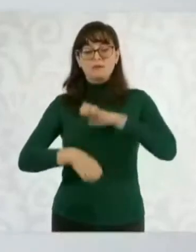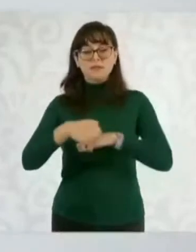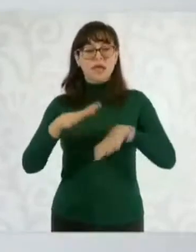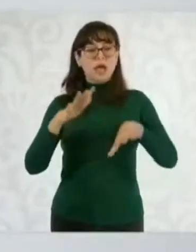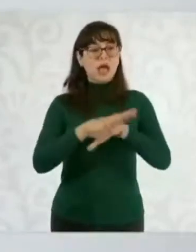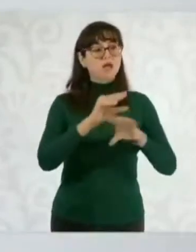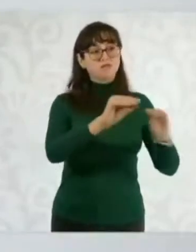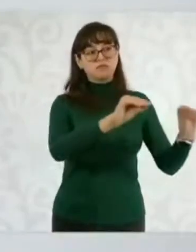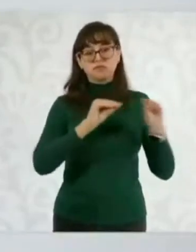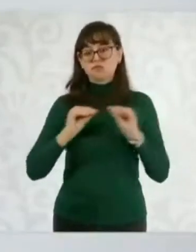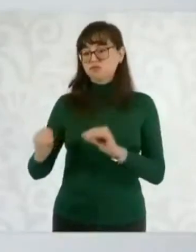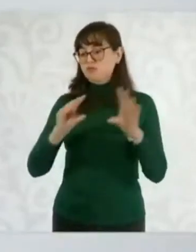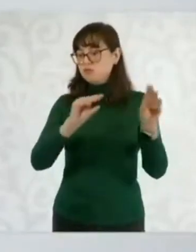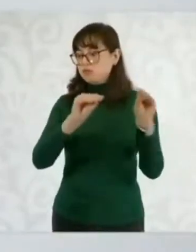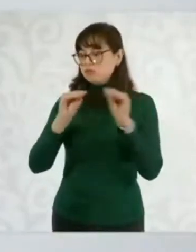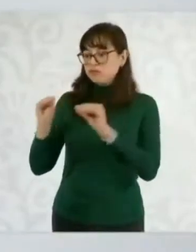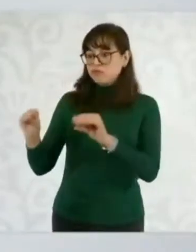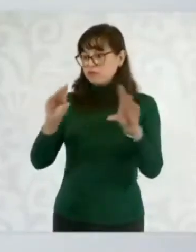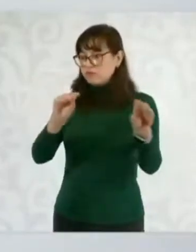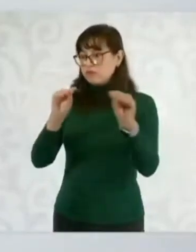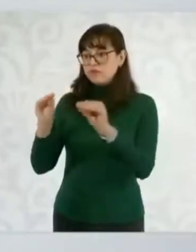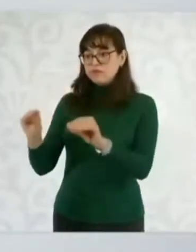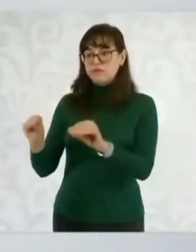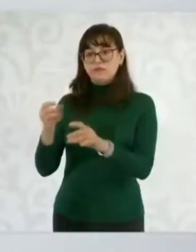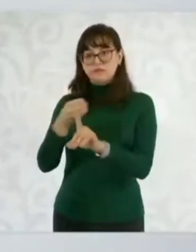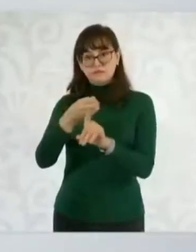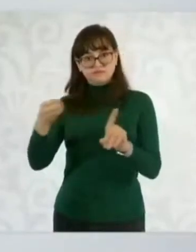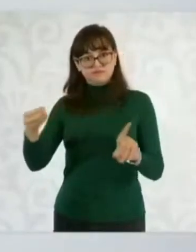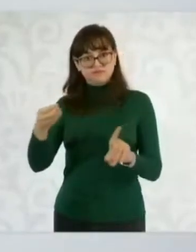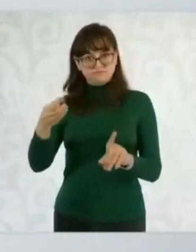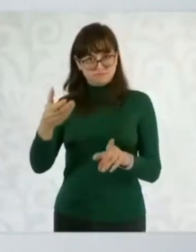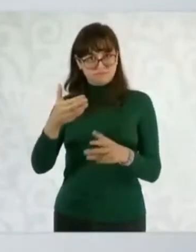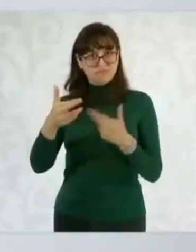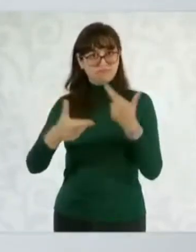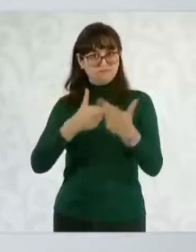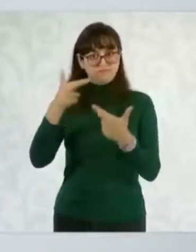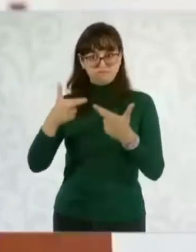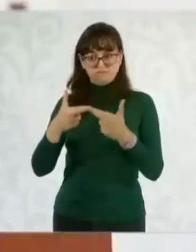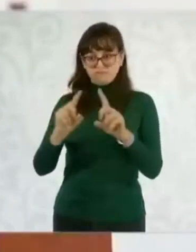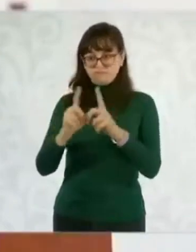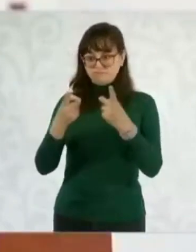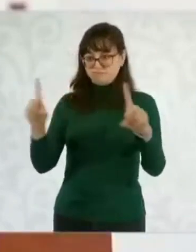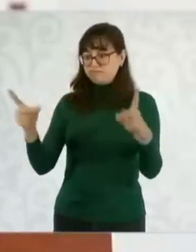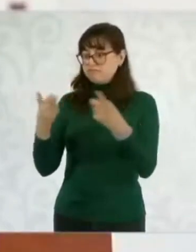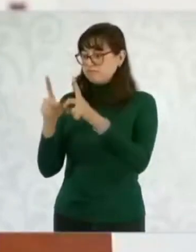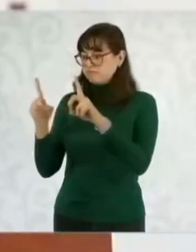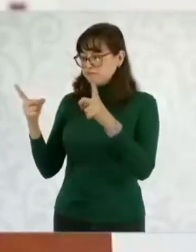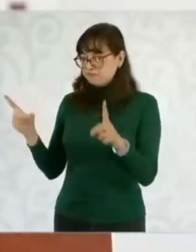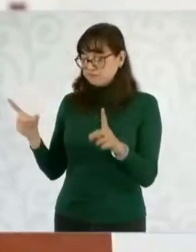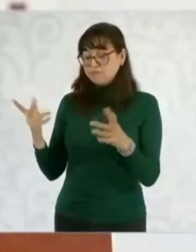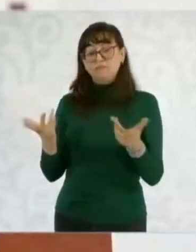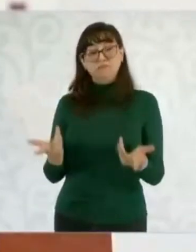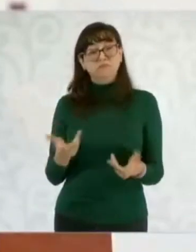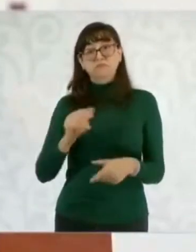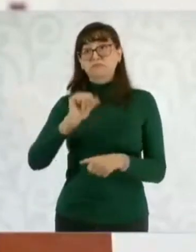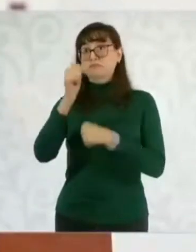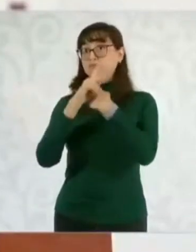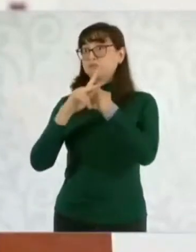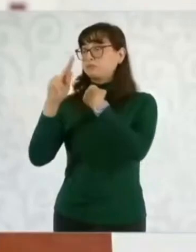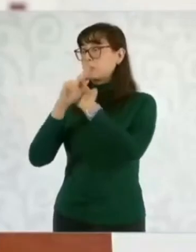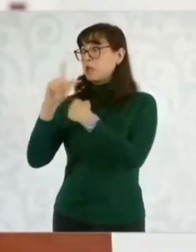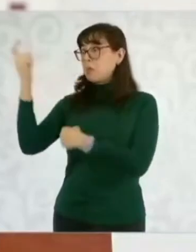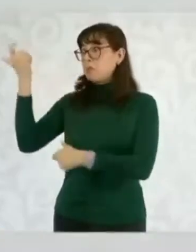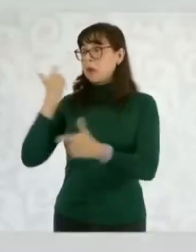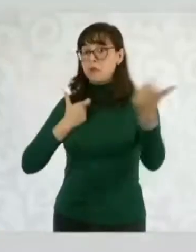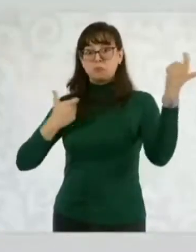Sigue habiendo mucha inversión extranjera en nuestro país, a pesar de lo que dicen, de que se está yendo la